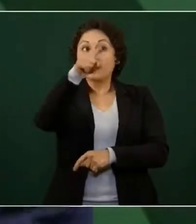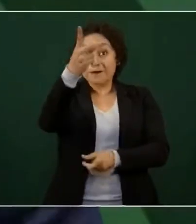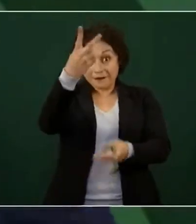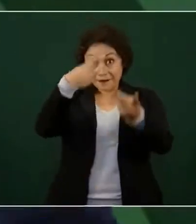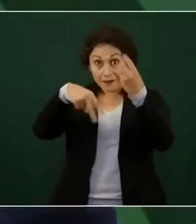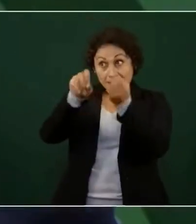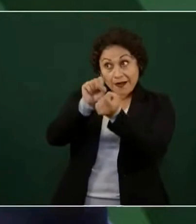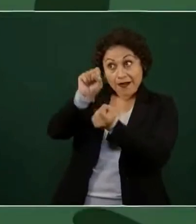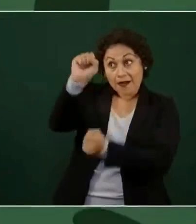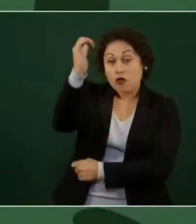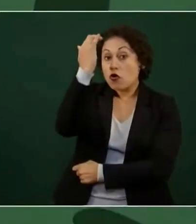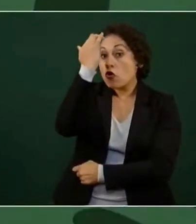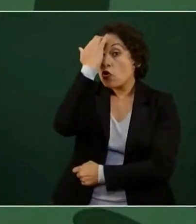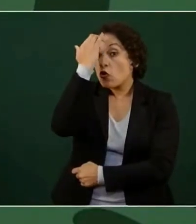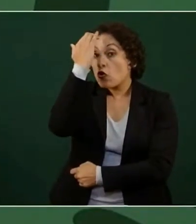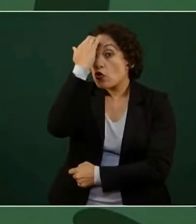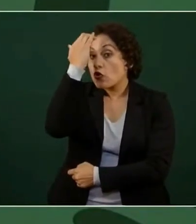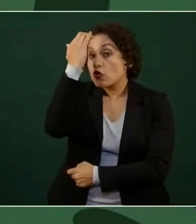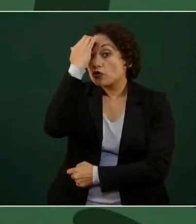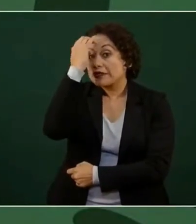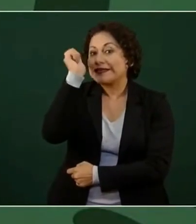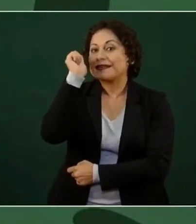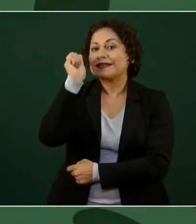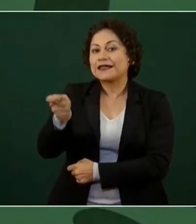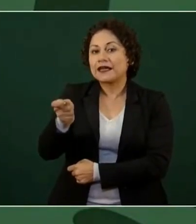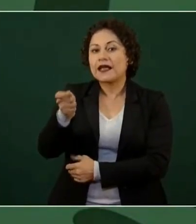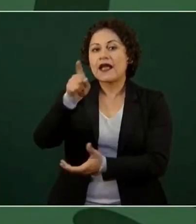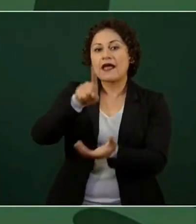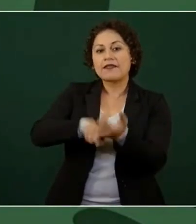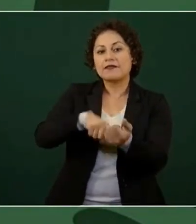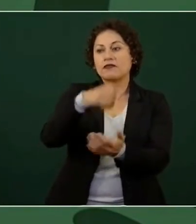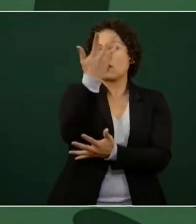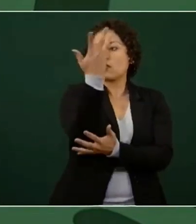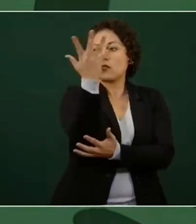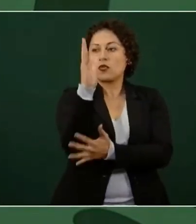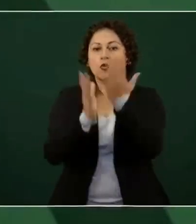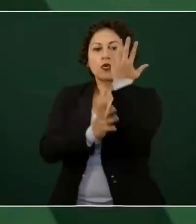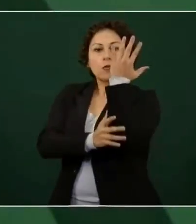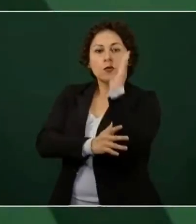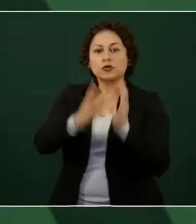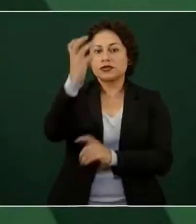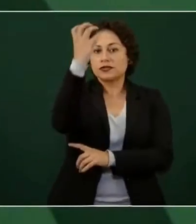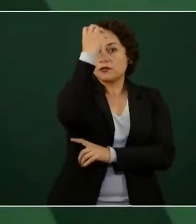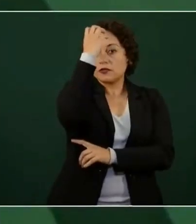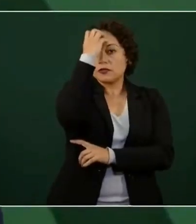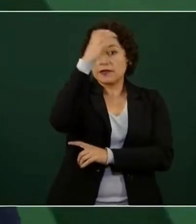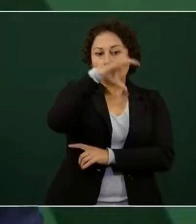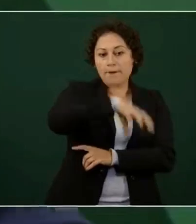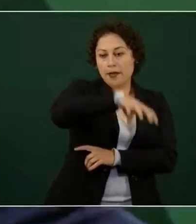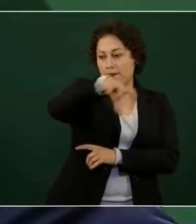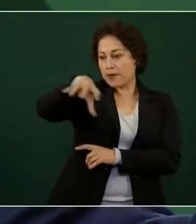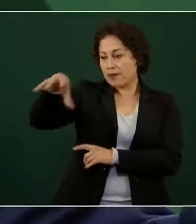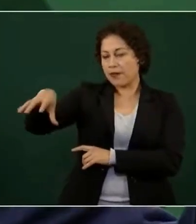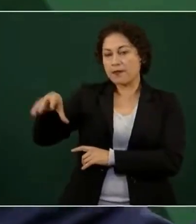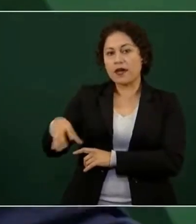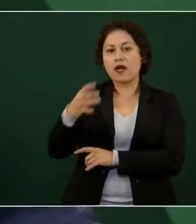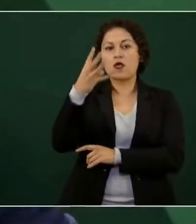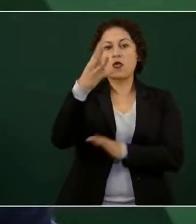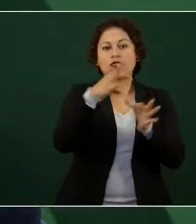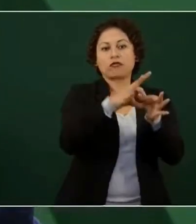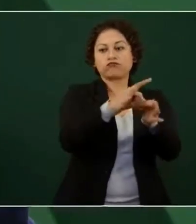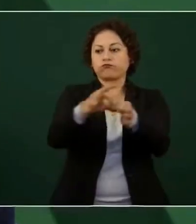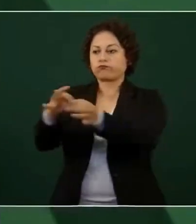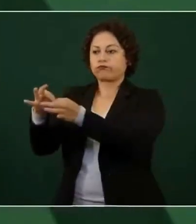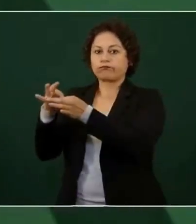integrando ya cuatro secciones del Bosque de Chapultepec. Estamos hablando de un espacio enorme